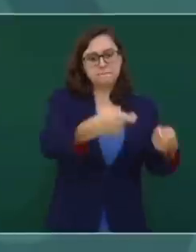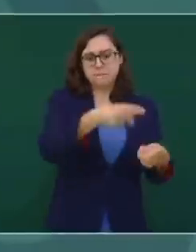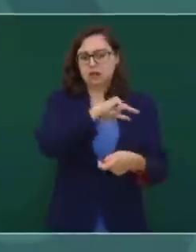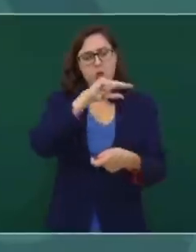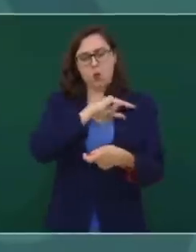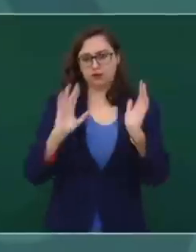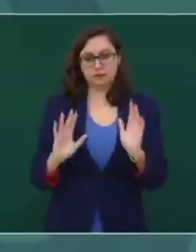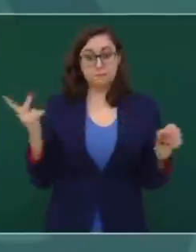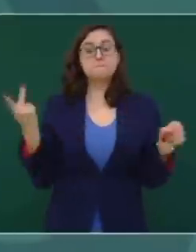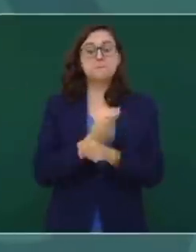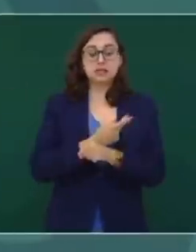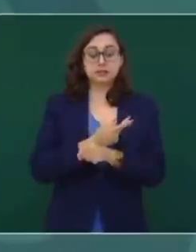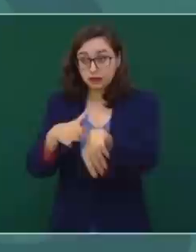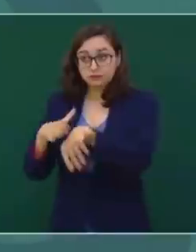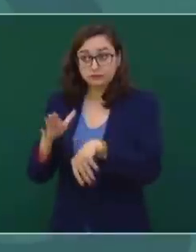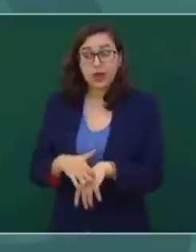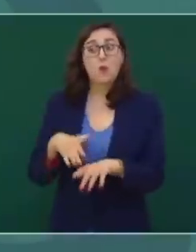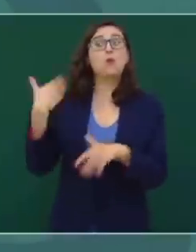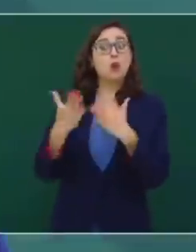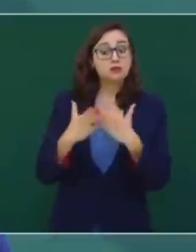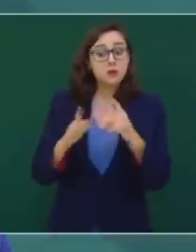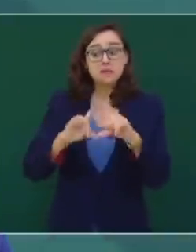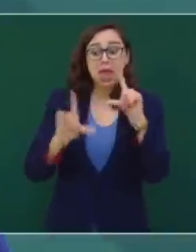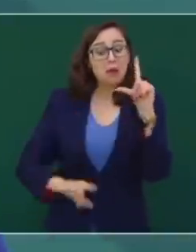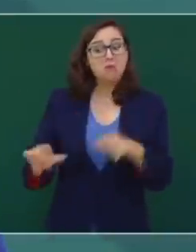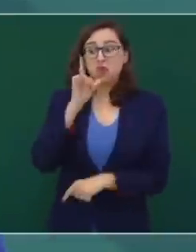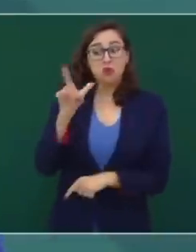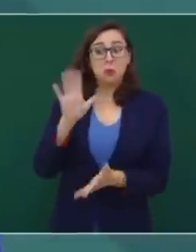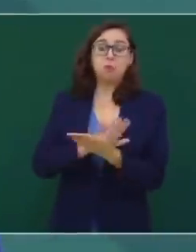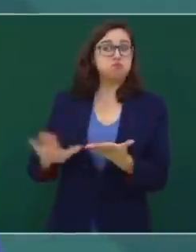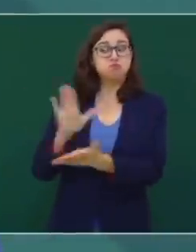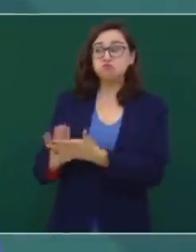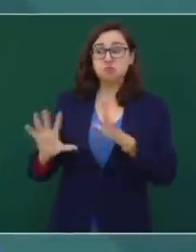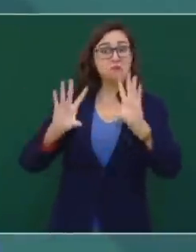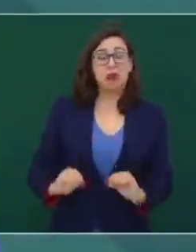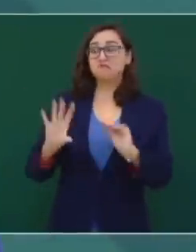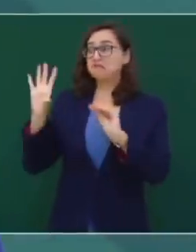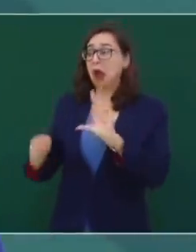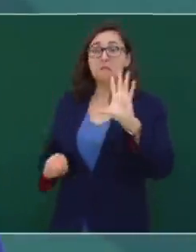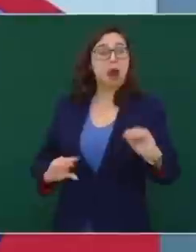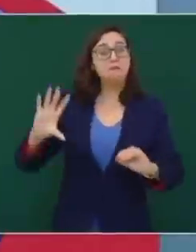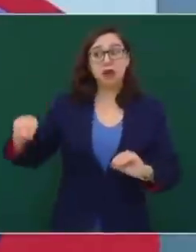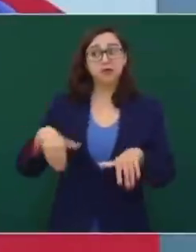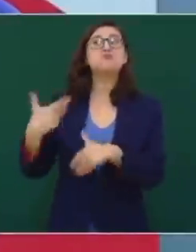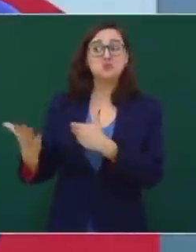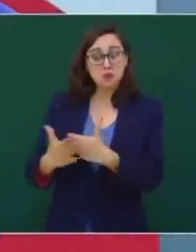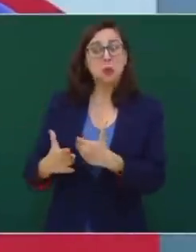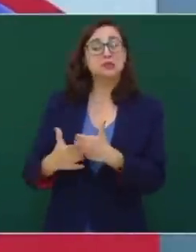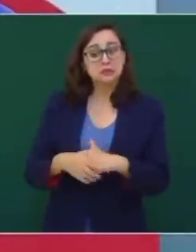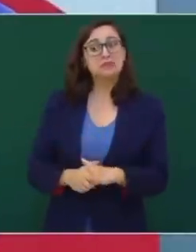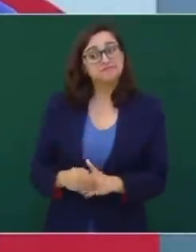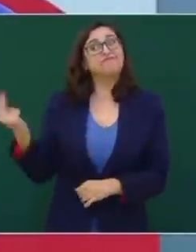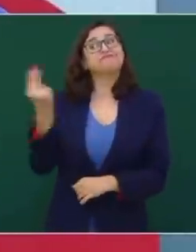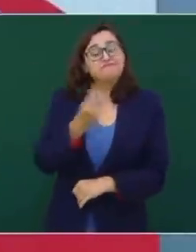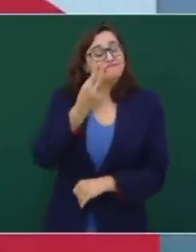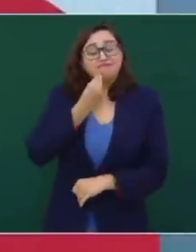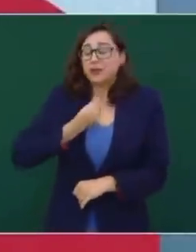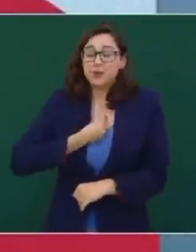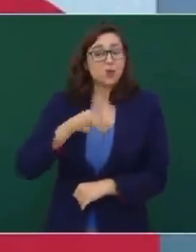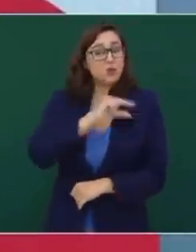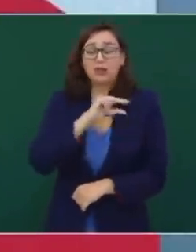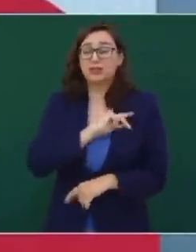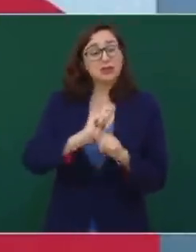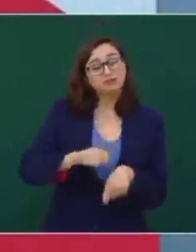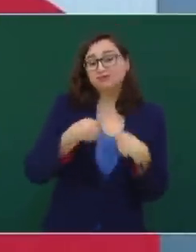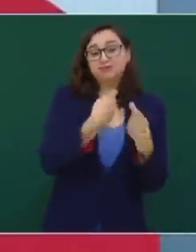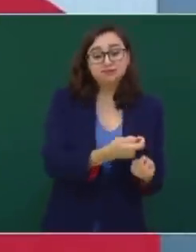que nos íbamos a quedar sin luz y que había que abrir el mercado eléctrico, porque no iba a haber luz. Y no era cierto, la Comisión Federal de Electricidad